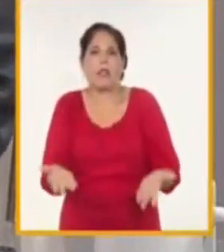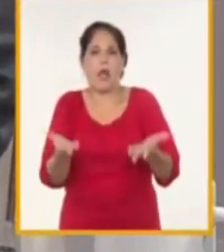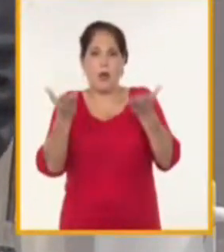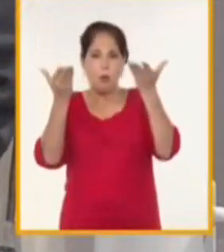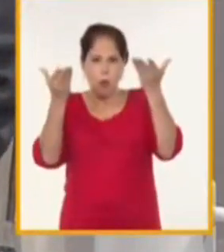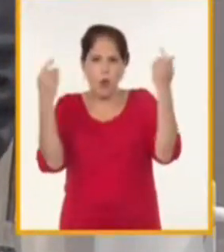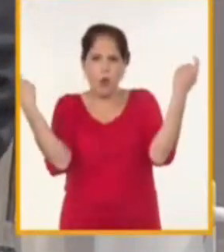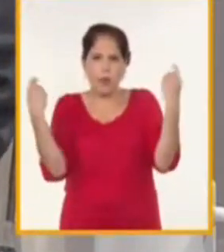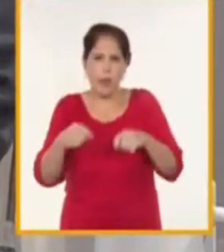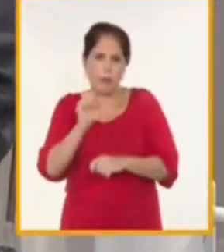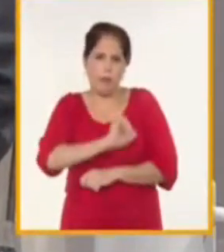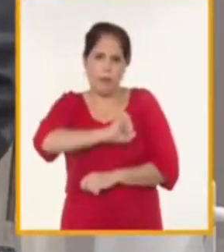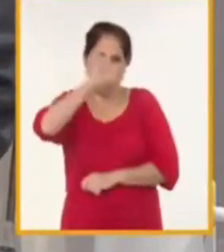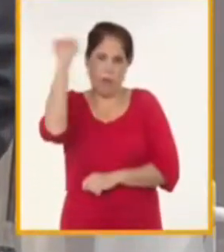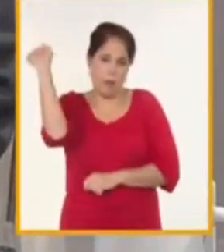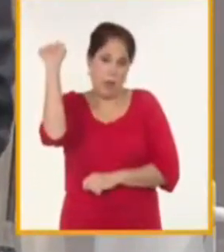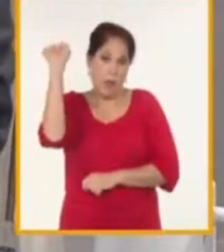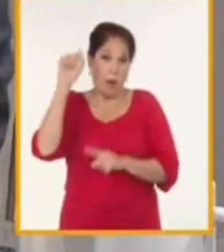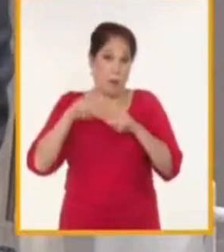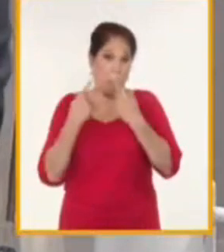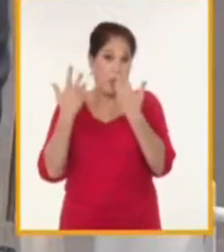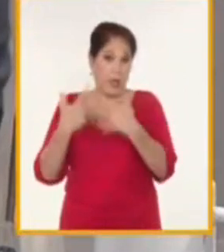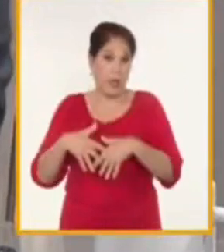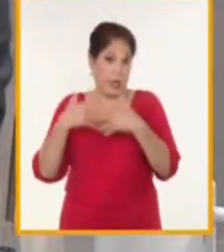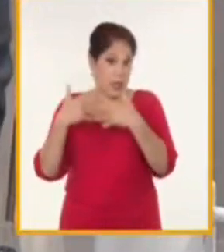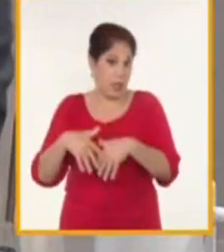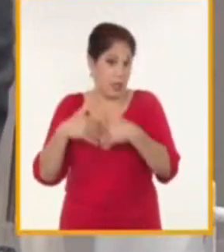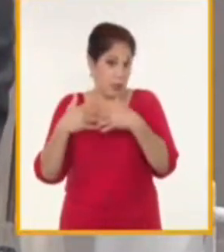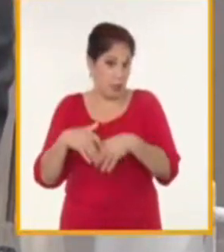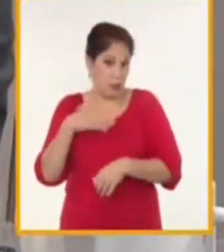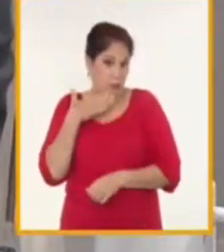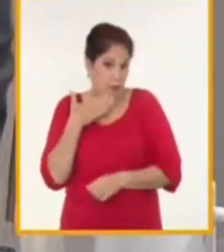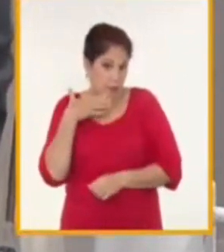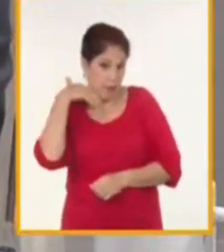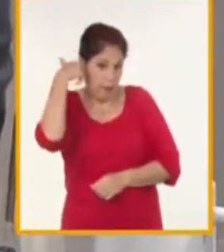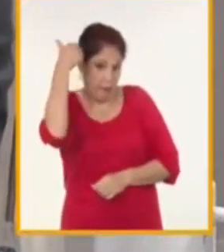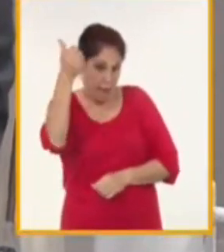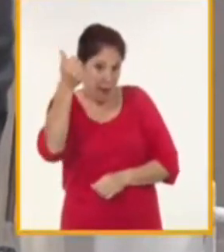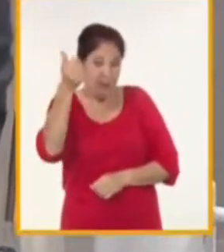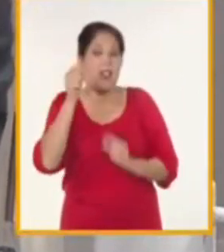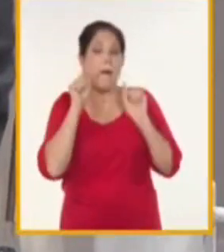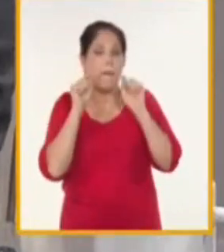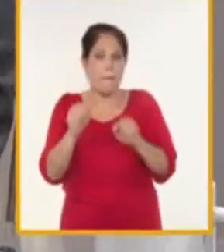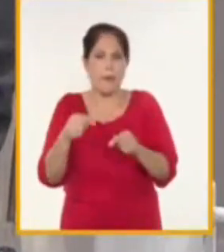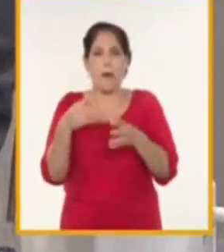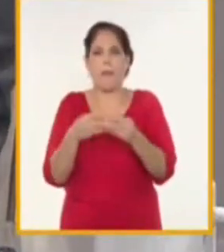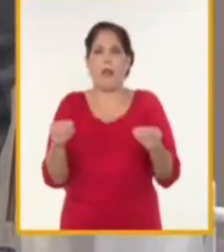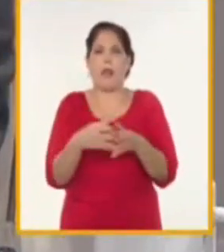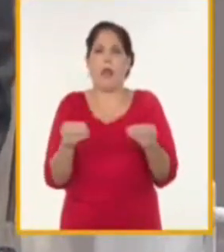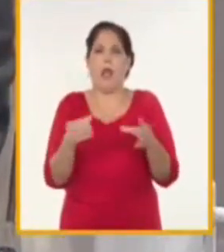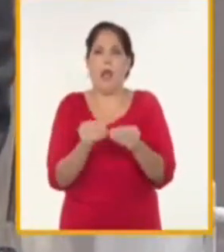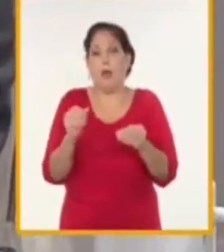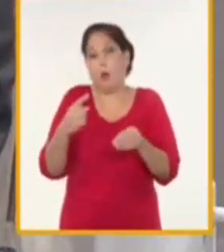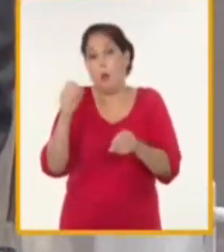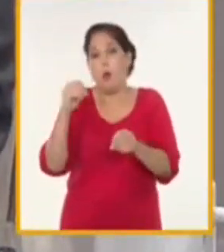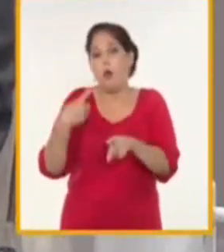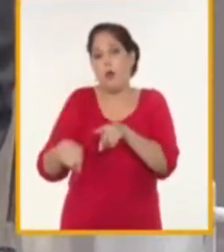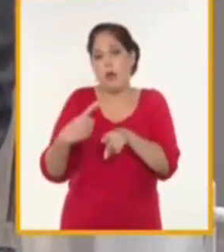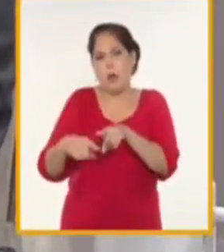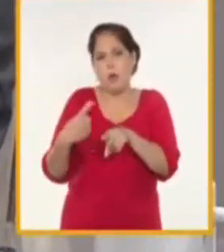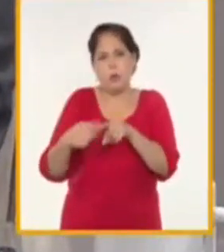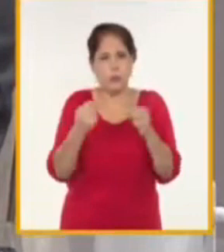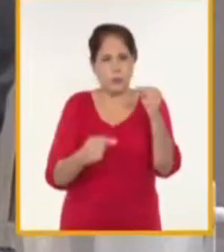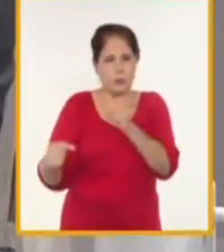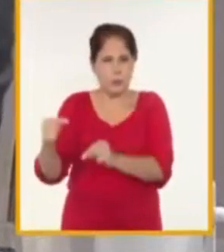lograr que la industria se beneficie de esas materias primas o esos recursos primarios